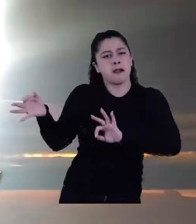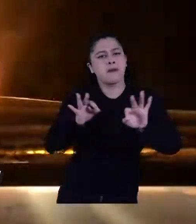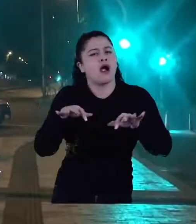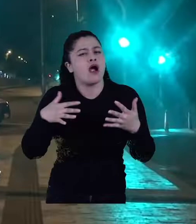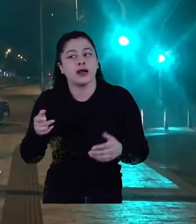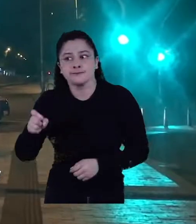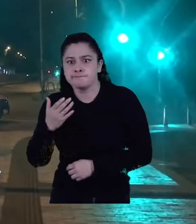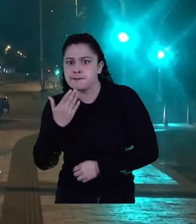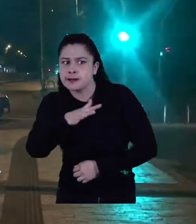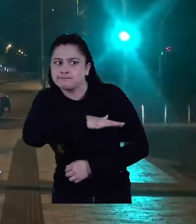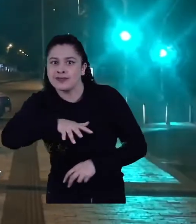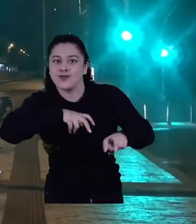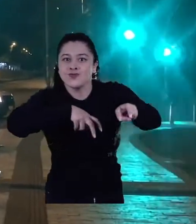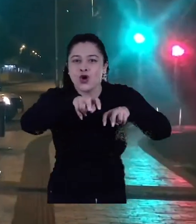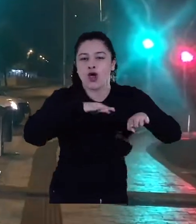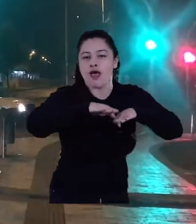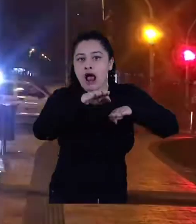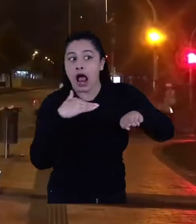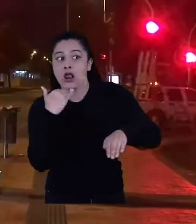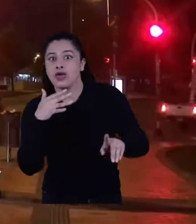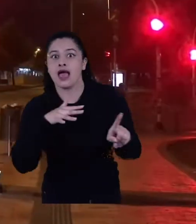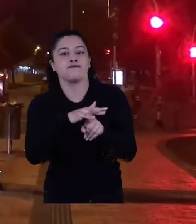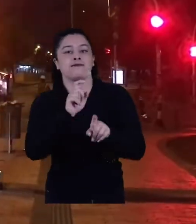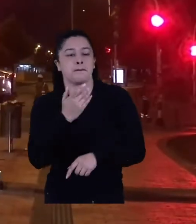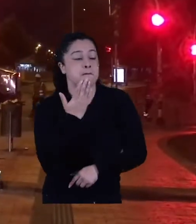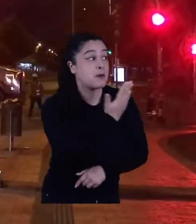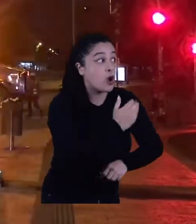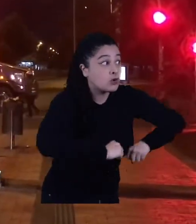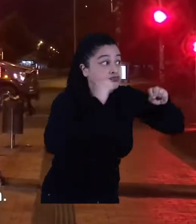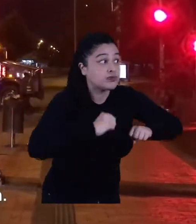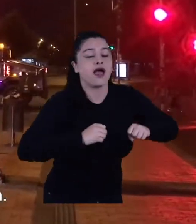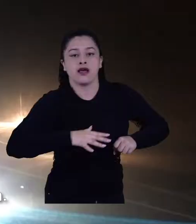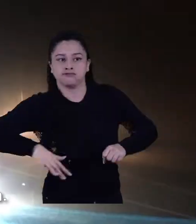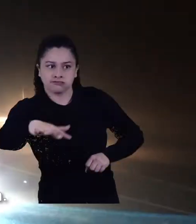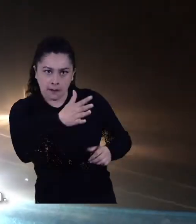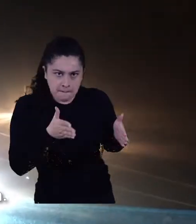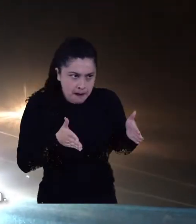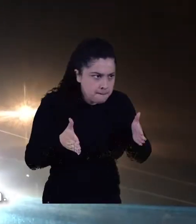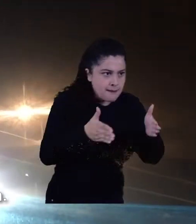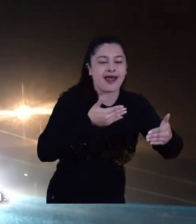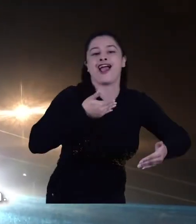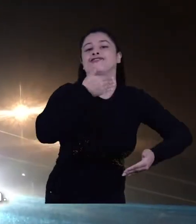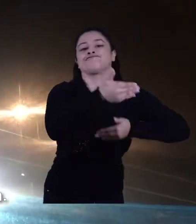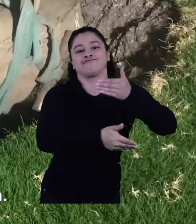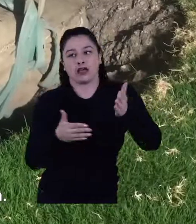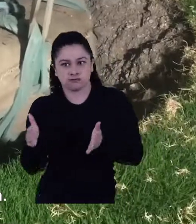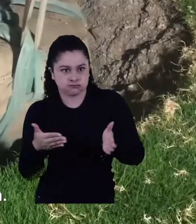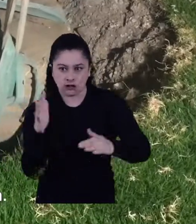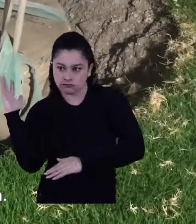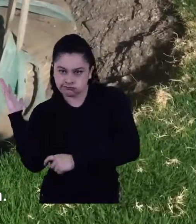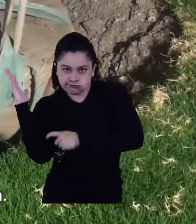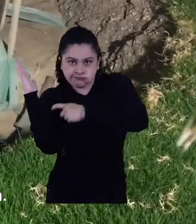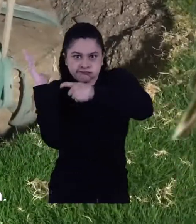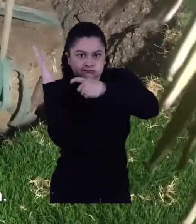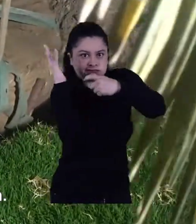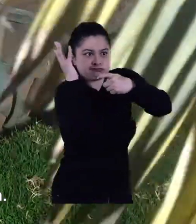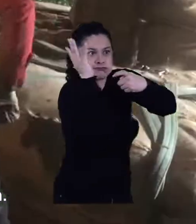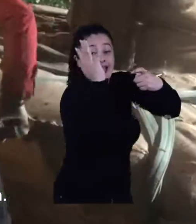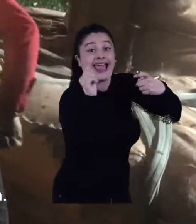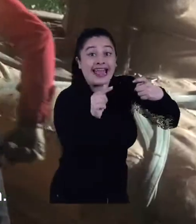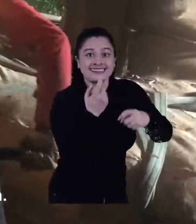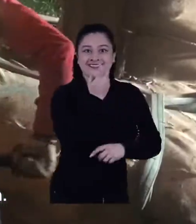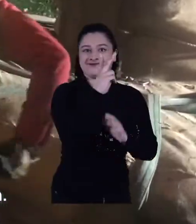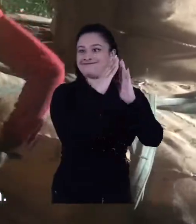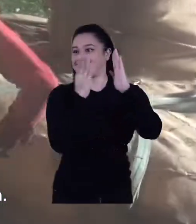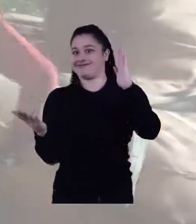realizamos las actividades cuando no hay servicio de transporte público para no generar traumatismos entre las 12 de la noche y las